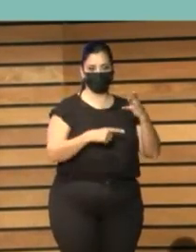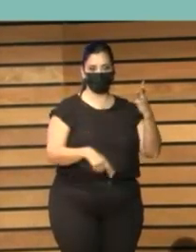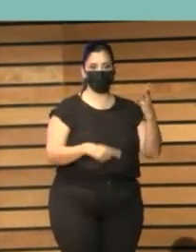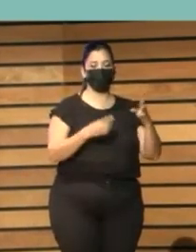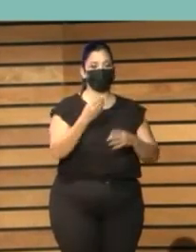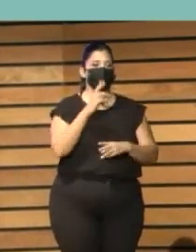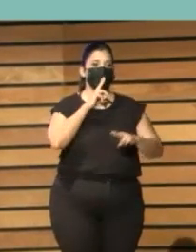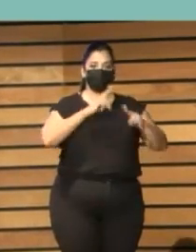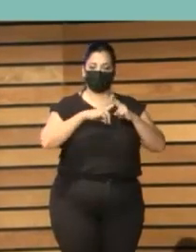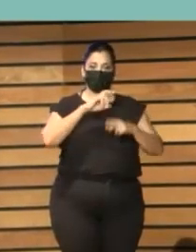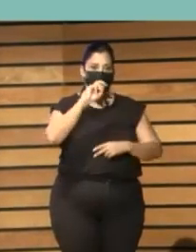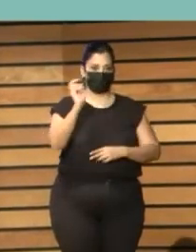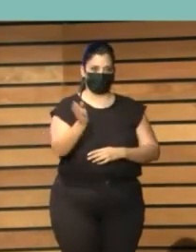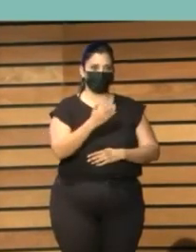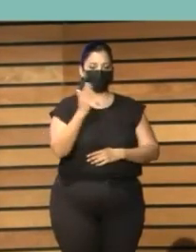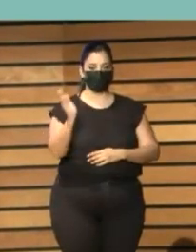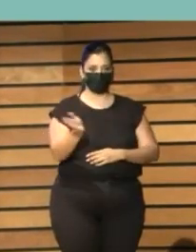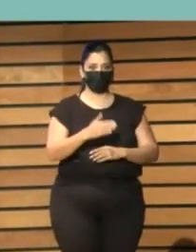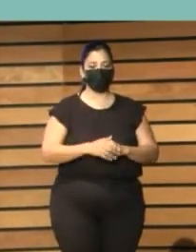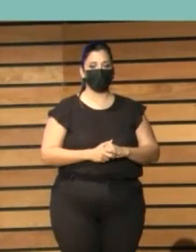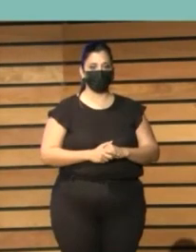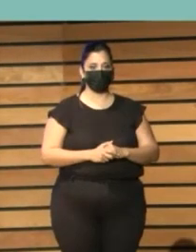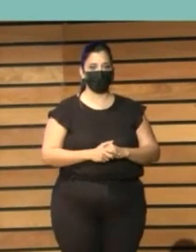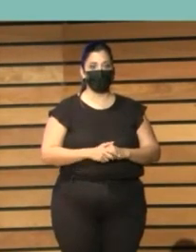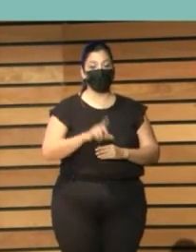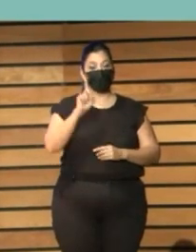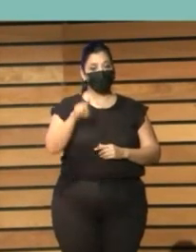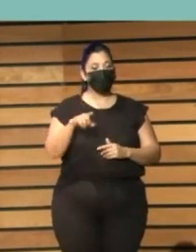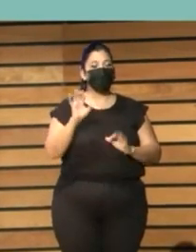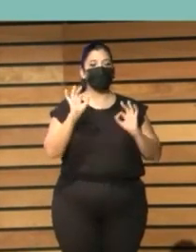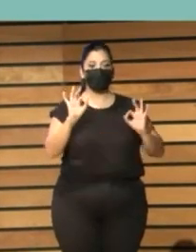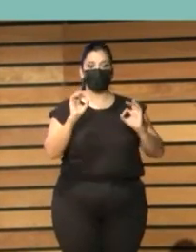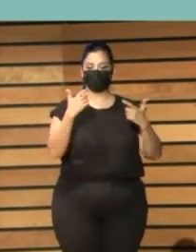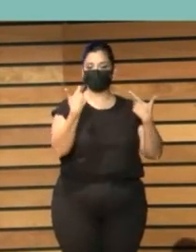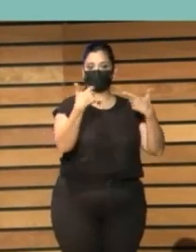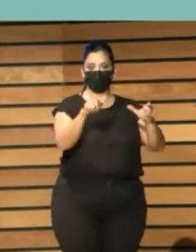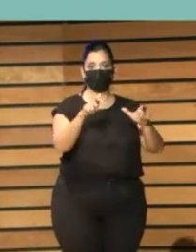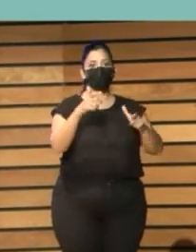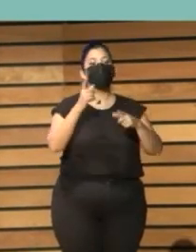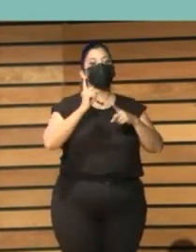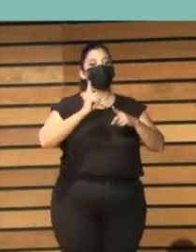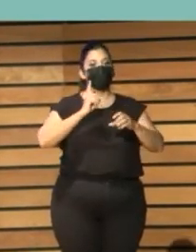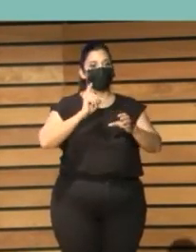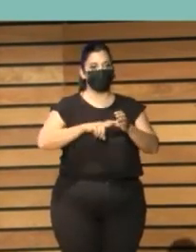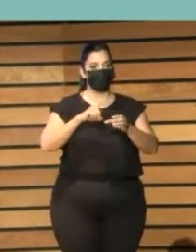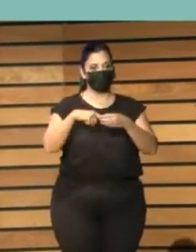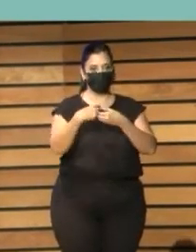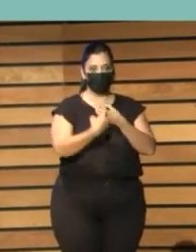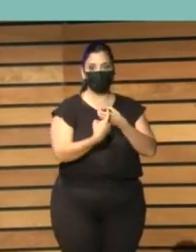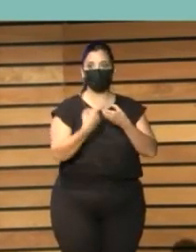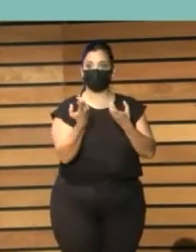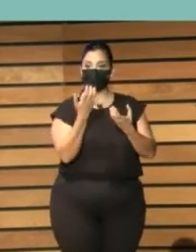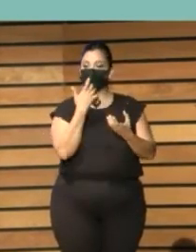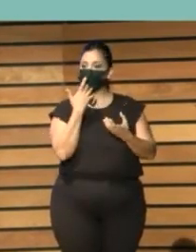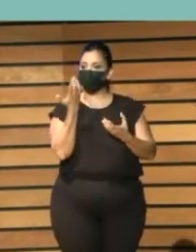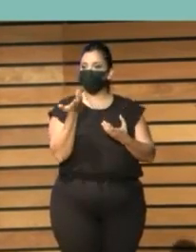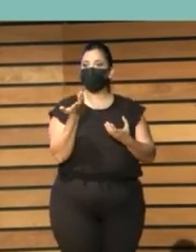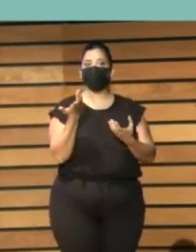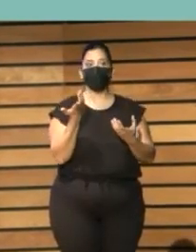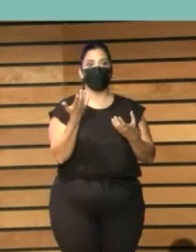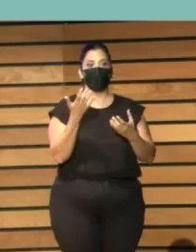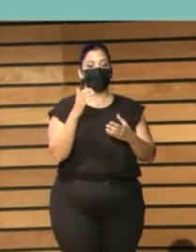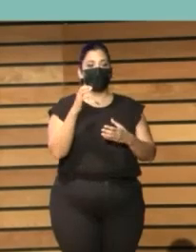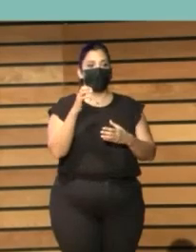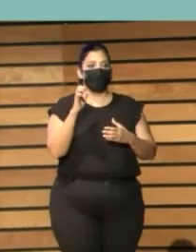estarían en este ámbito. Las actividades relacionadas con participación y encuentro, desde E-Activa, E